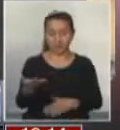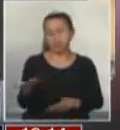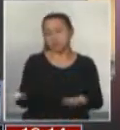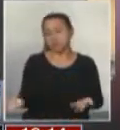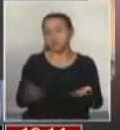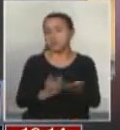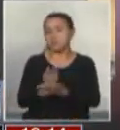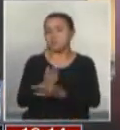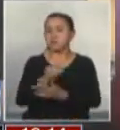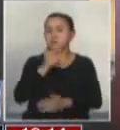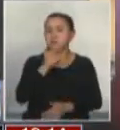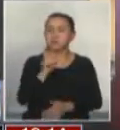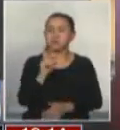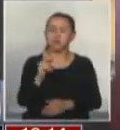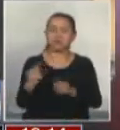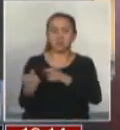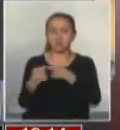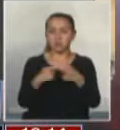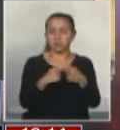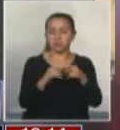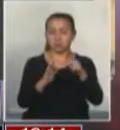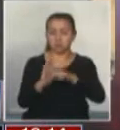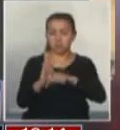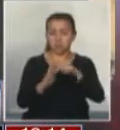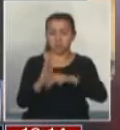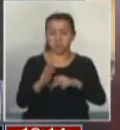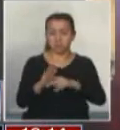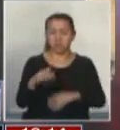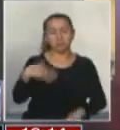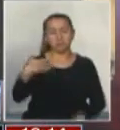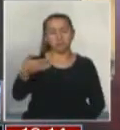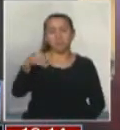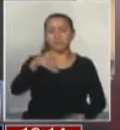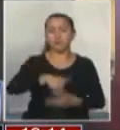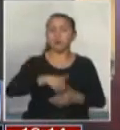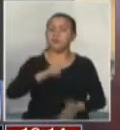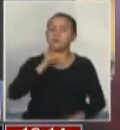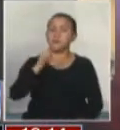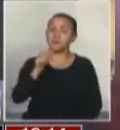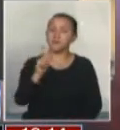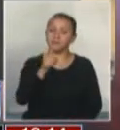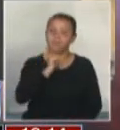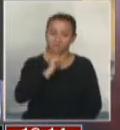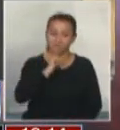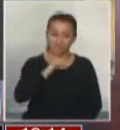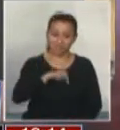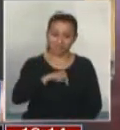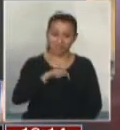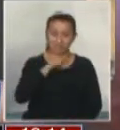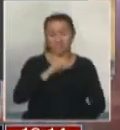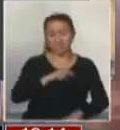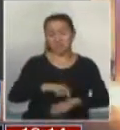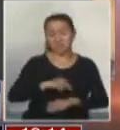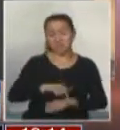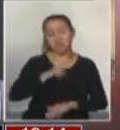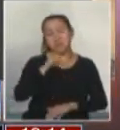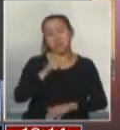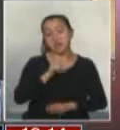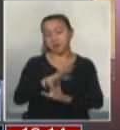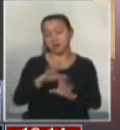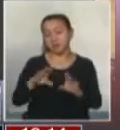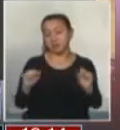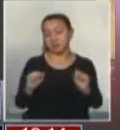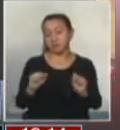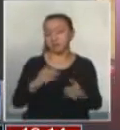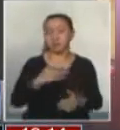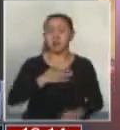Mire, empezamos recién la discusión de este proyecto, lo vamos a votar mañana, no se va a alcanzar a votar hoy día. Pero bueno, por lo menos